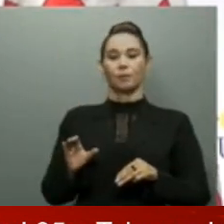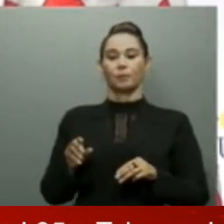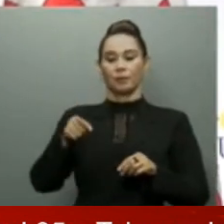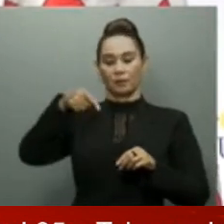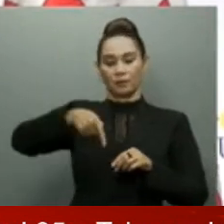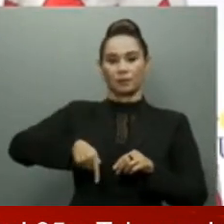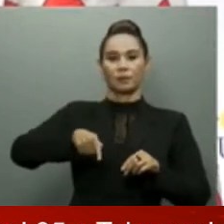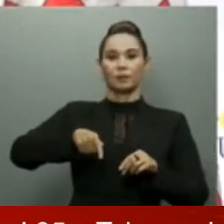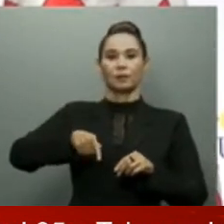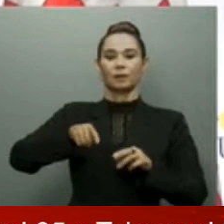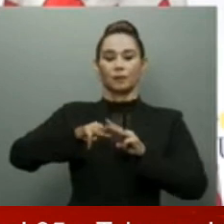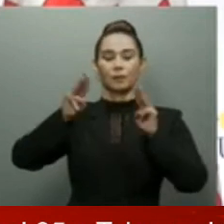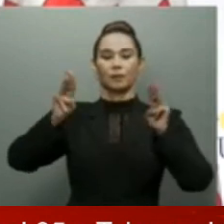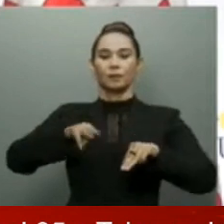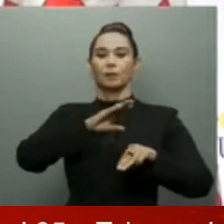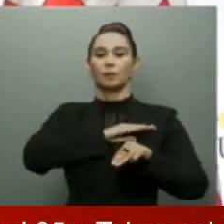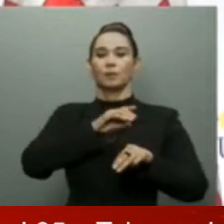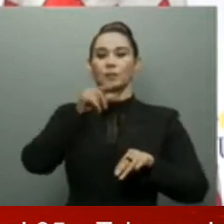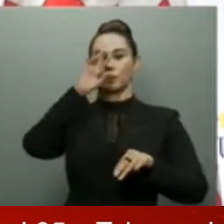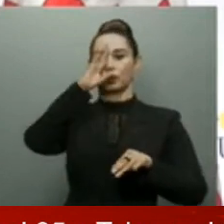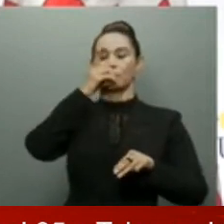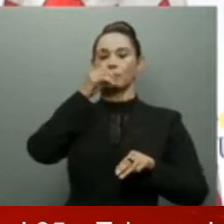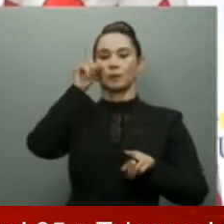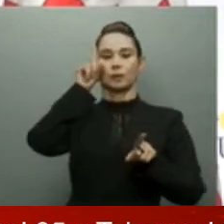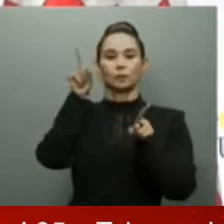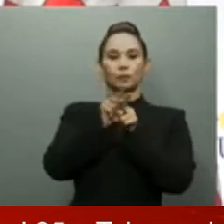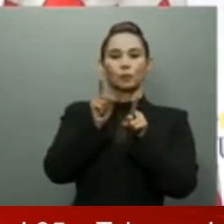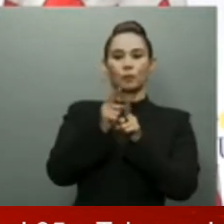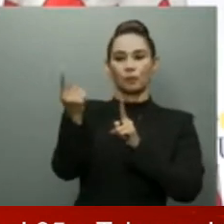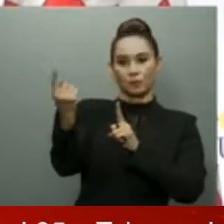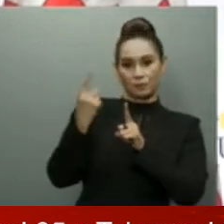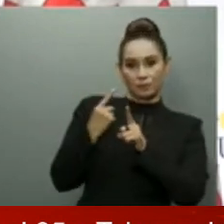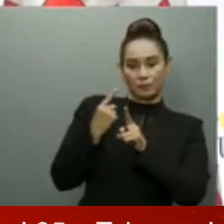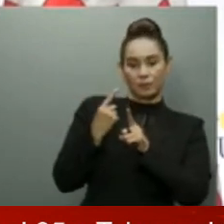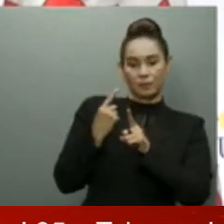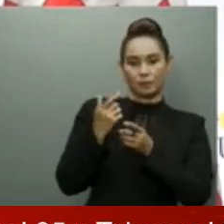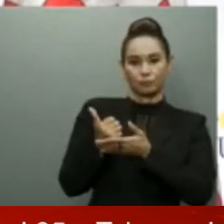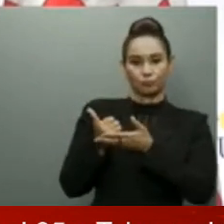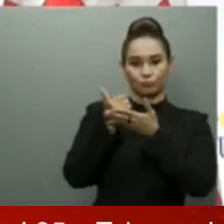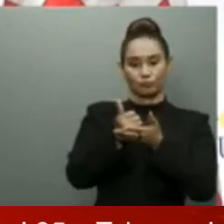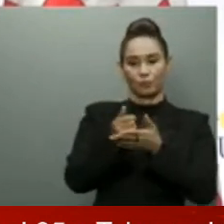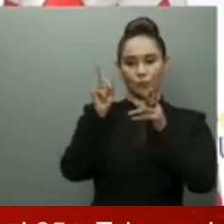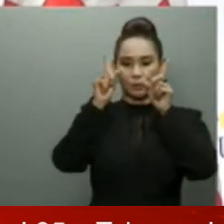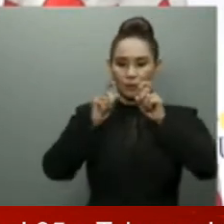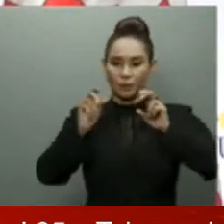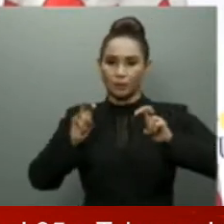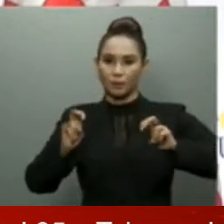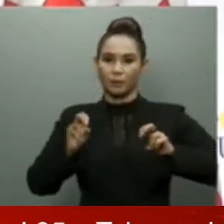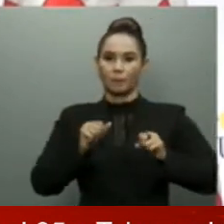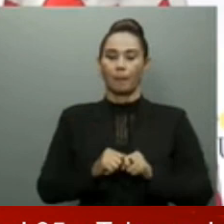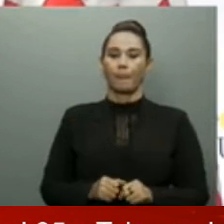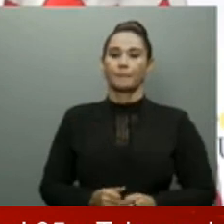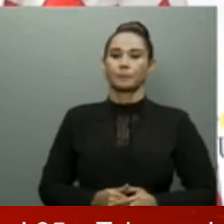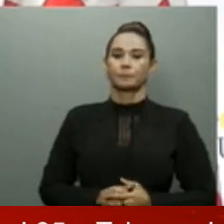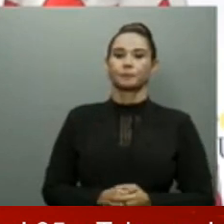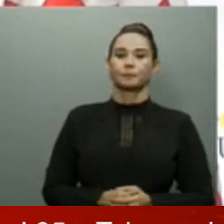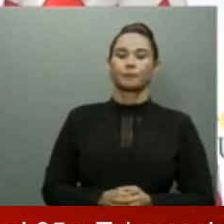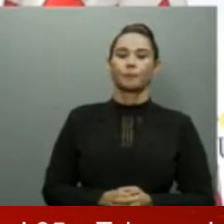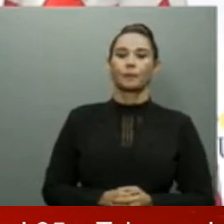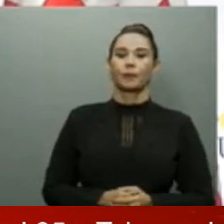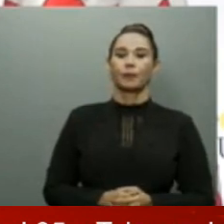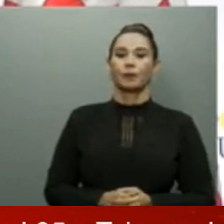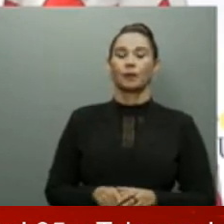para hacer posible ese proceso. Tenemos por igual el reto urgente de